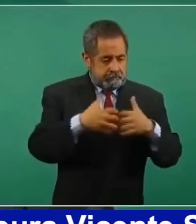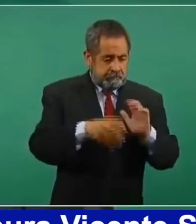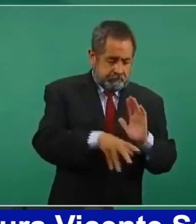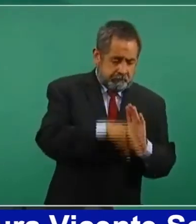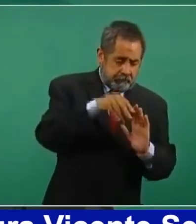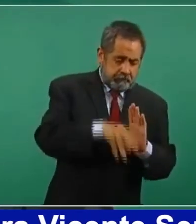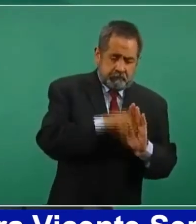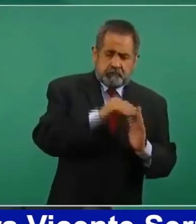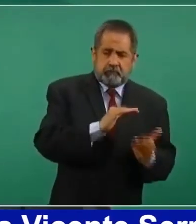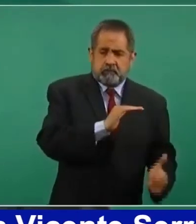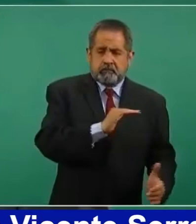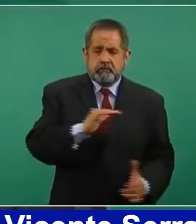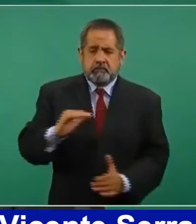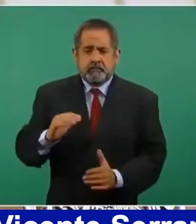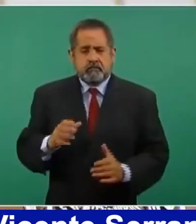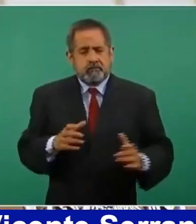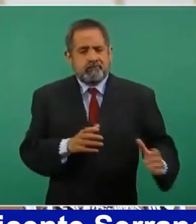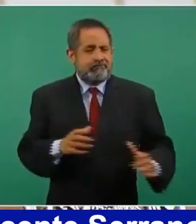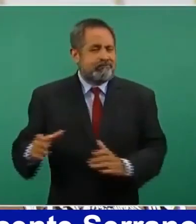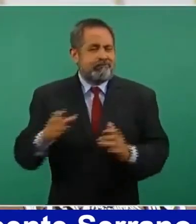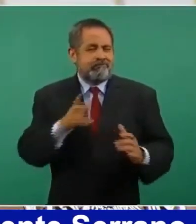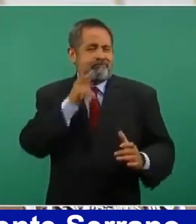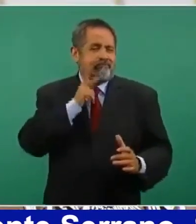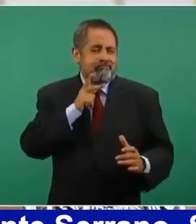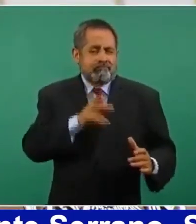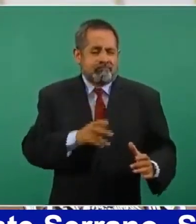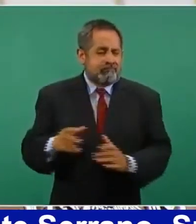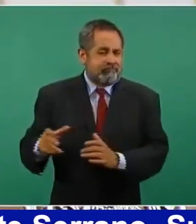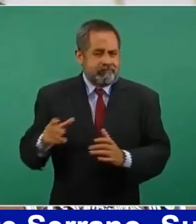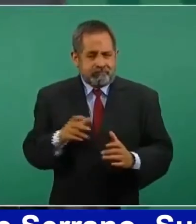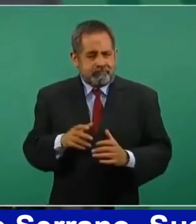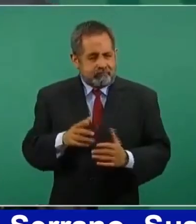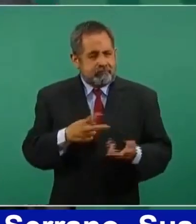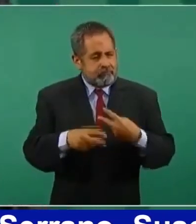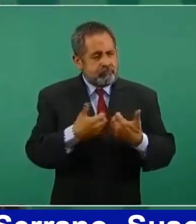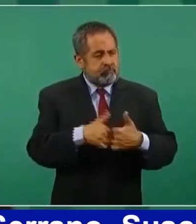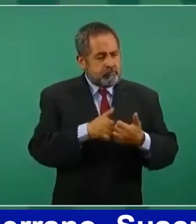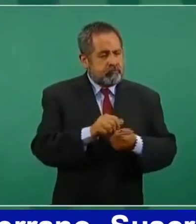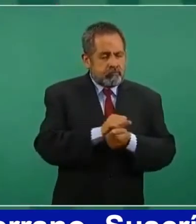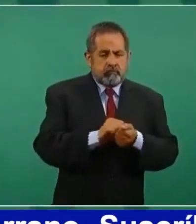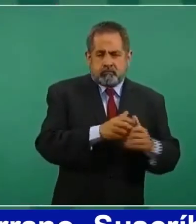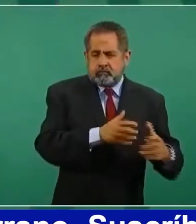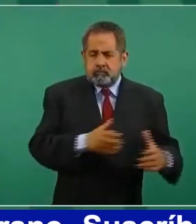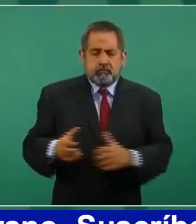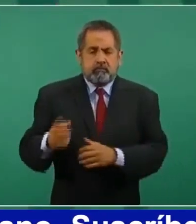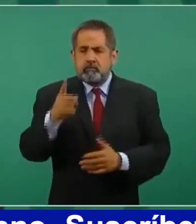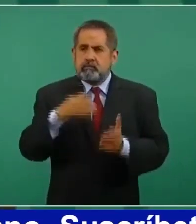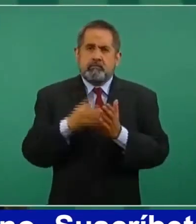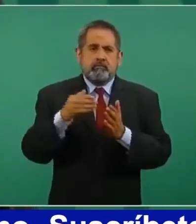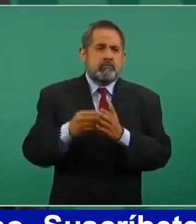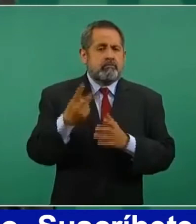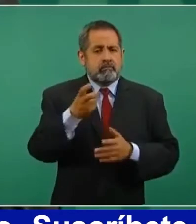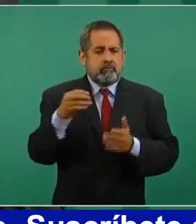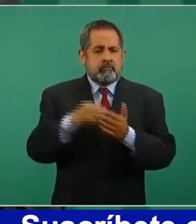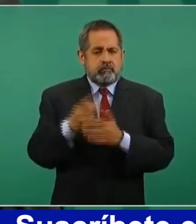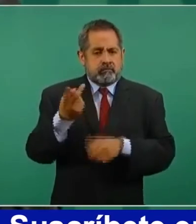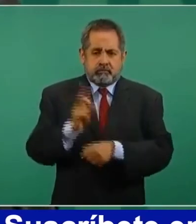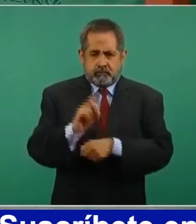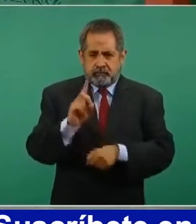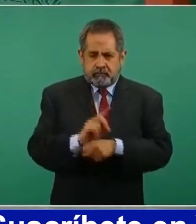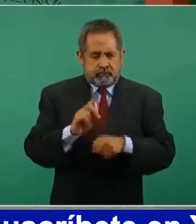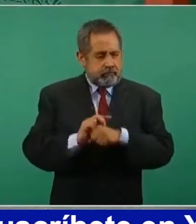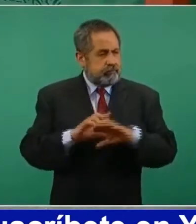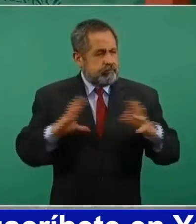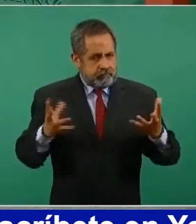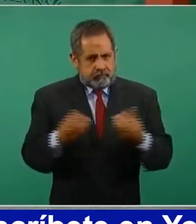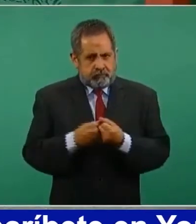procesar un millón doscientos mil barriles diarios en las seis refinerías,